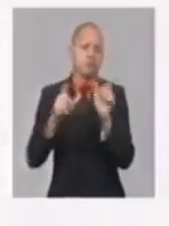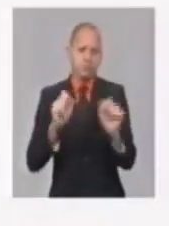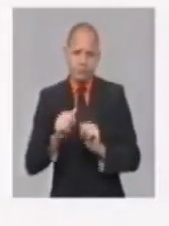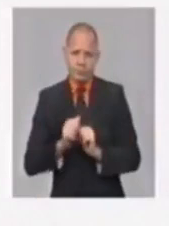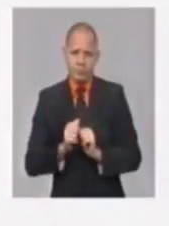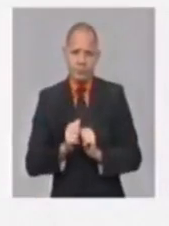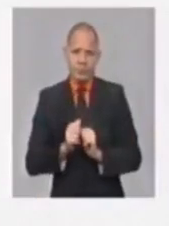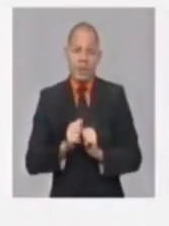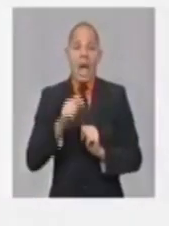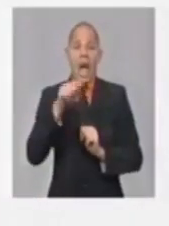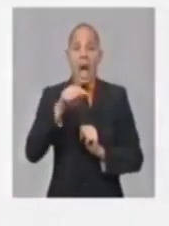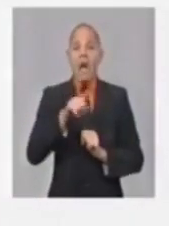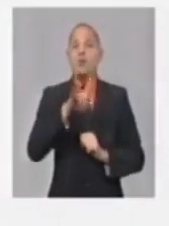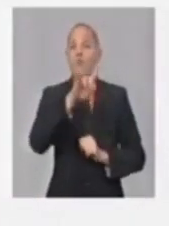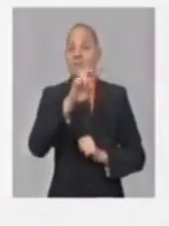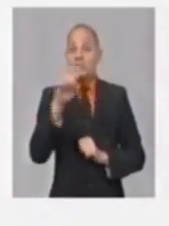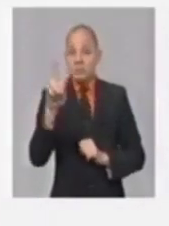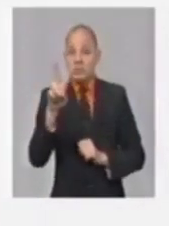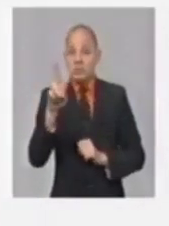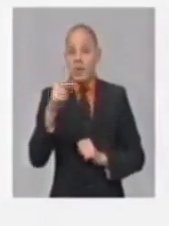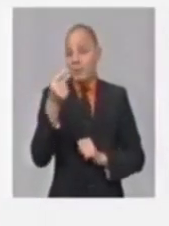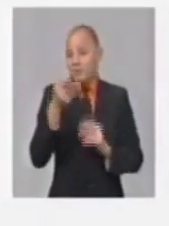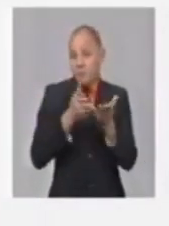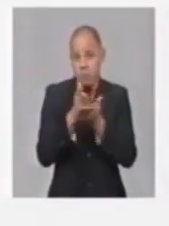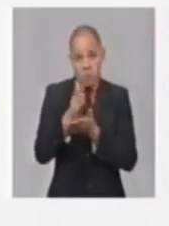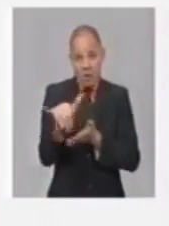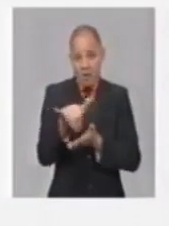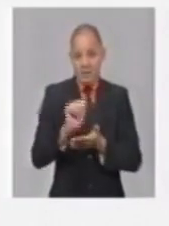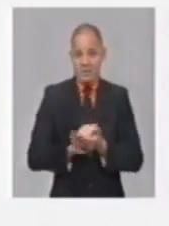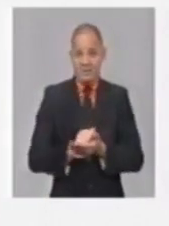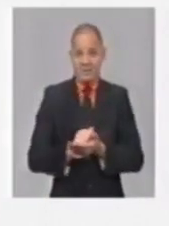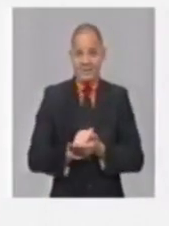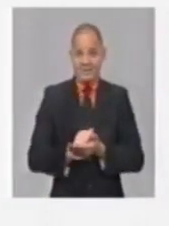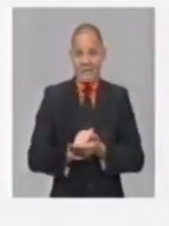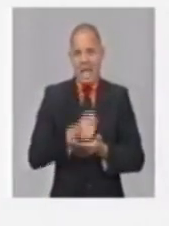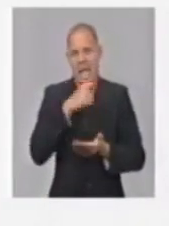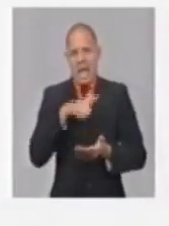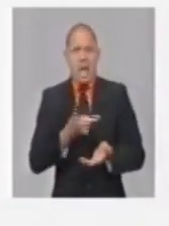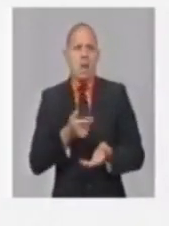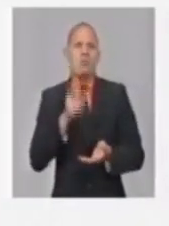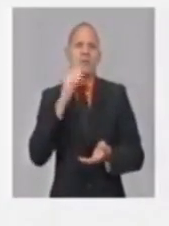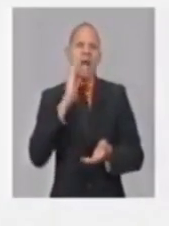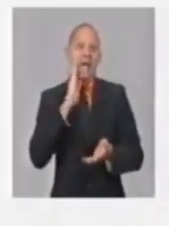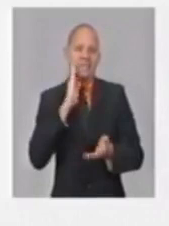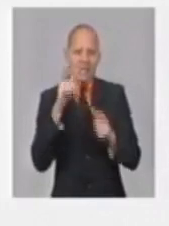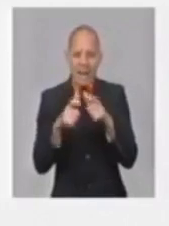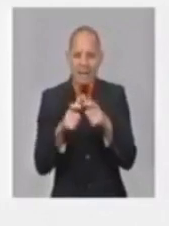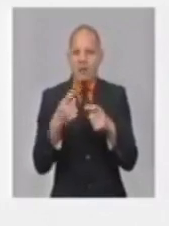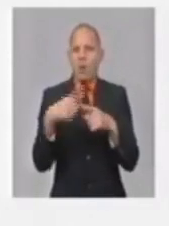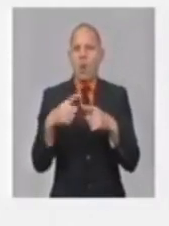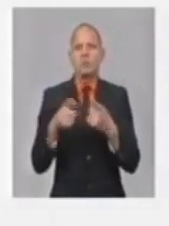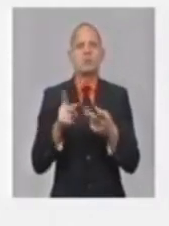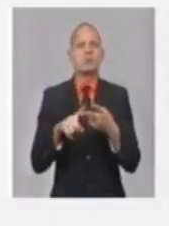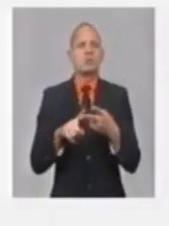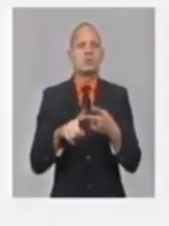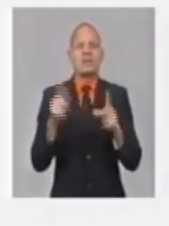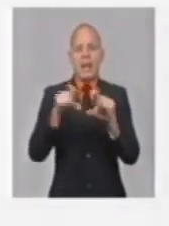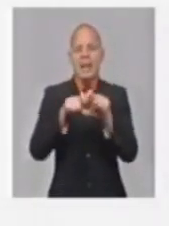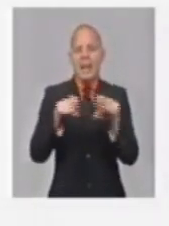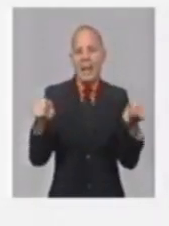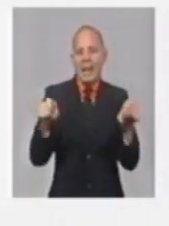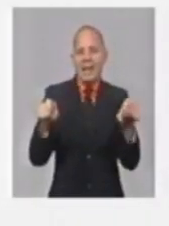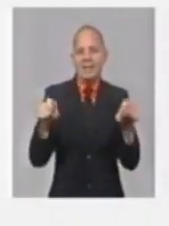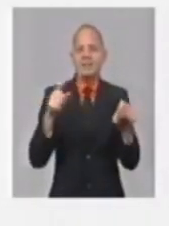productos que mantienen sus precios y no se incrementan, que va desde las galletas, las salchichas